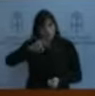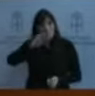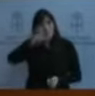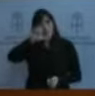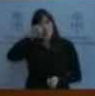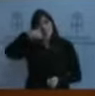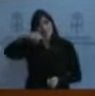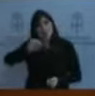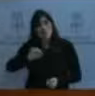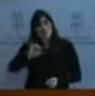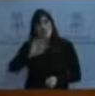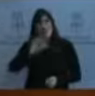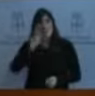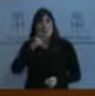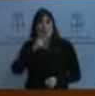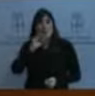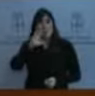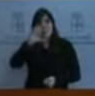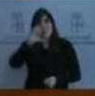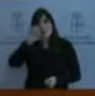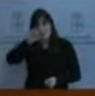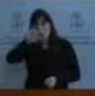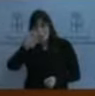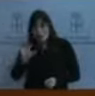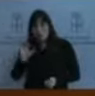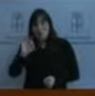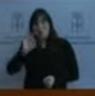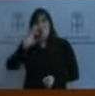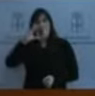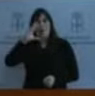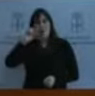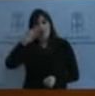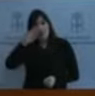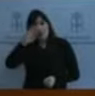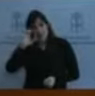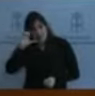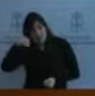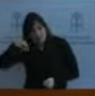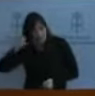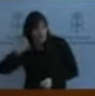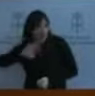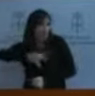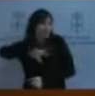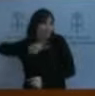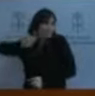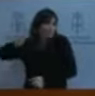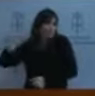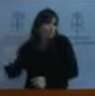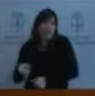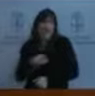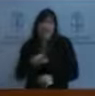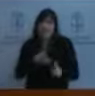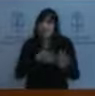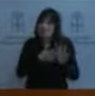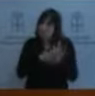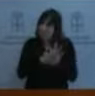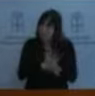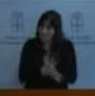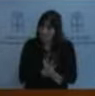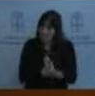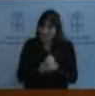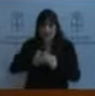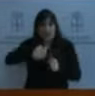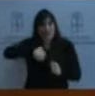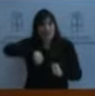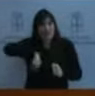Posada de Llanes, Cabranes, etcétera, etcétera. Esto quiere decir, señor presidente, que tenemos que tomar en serio el establecer un